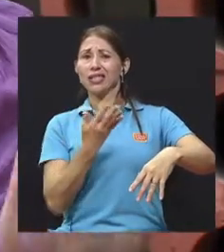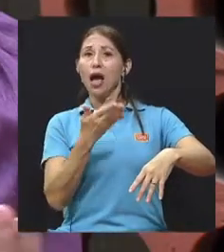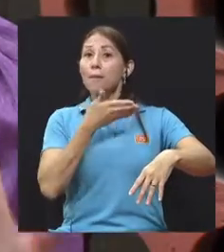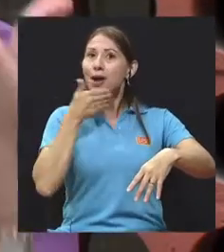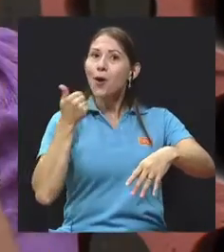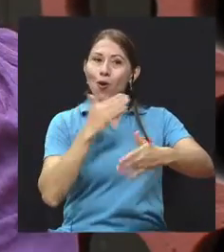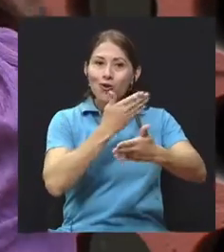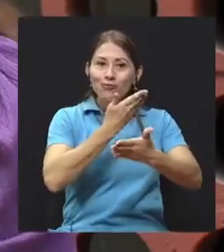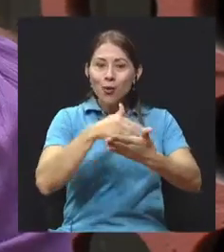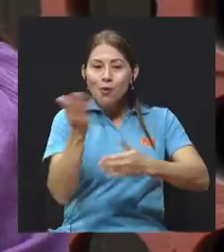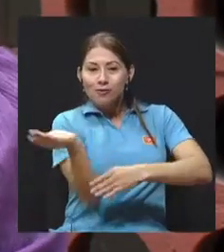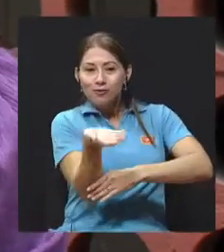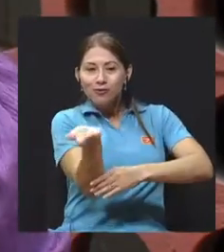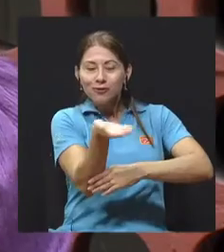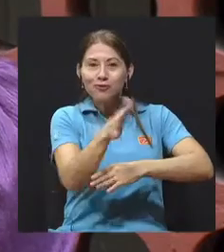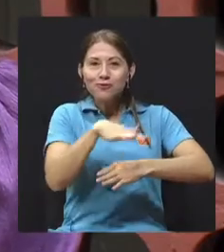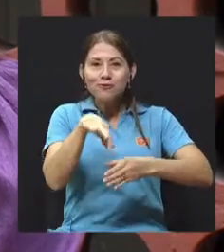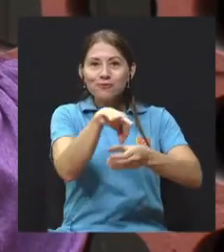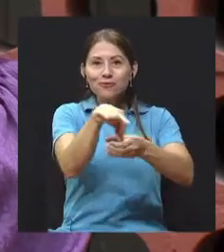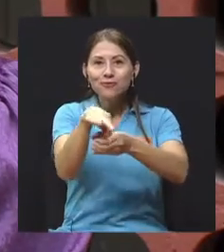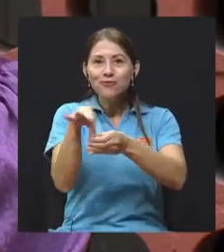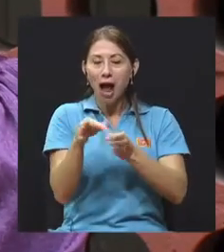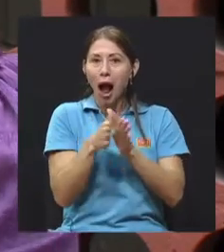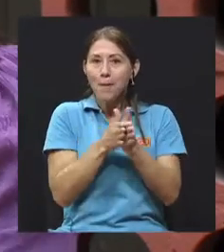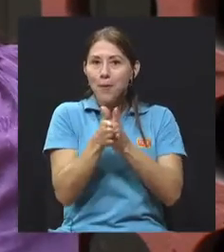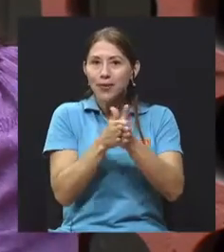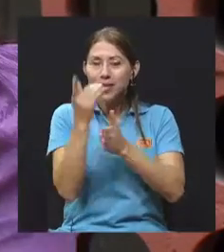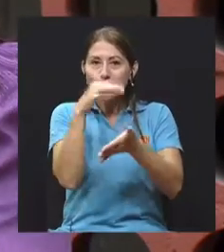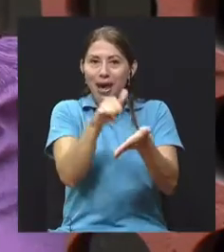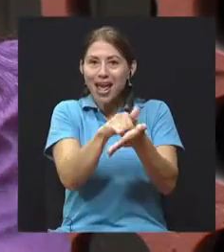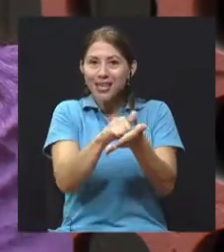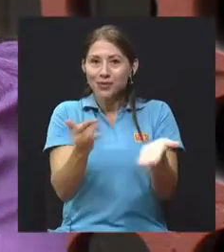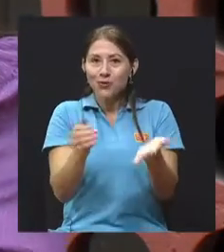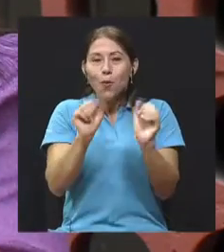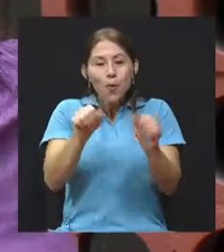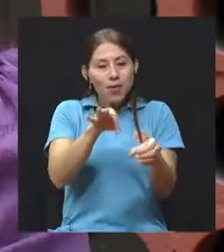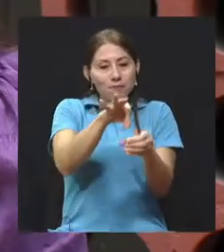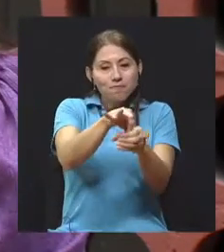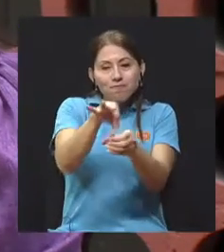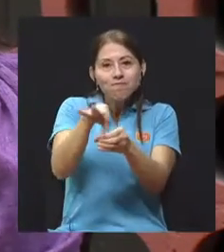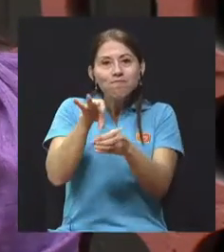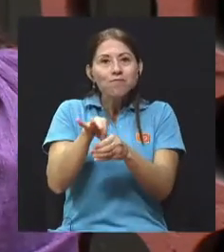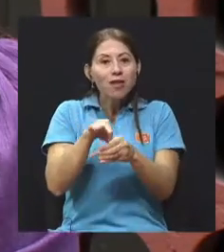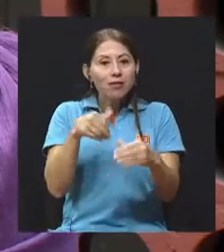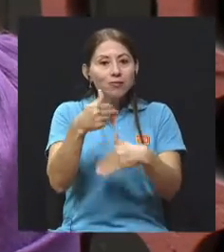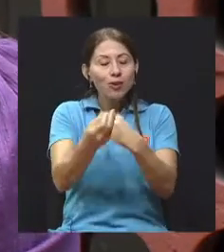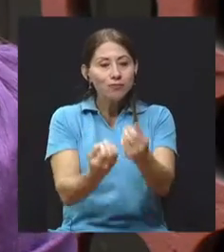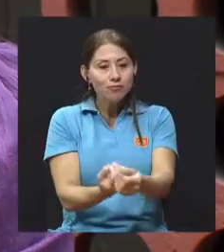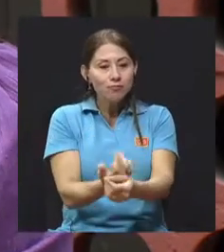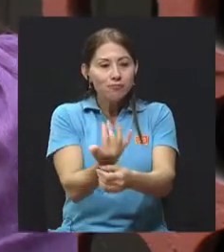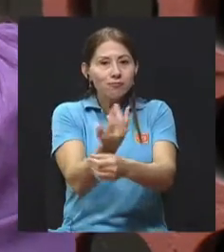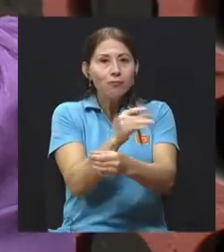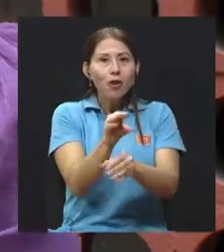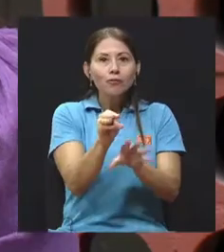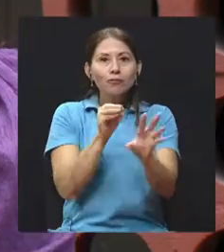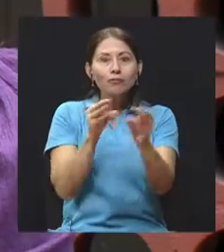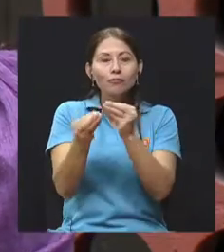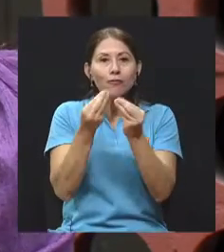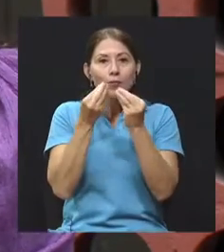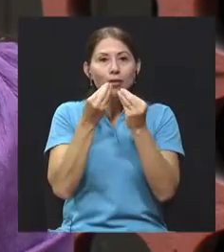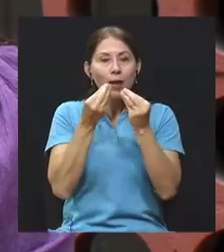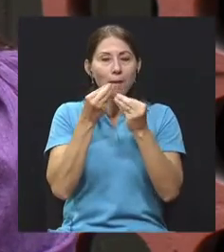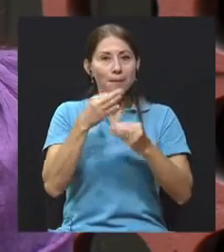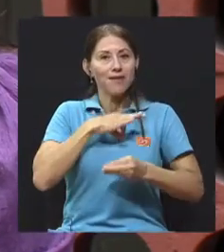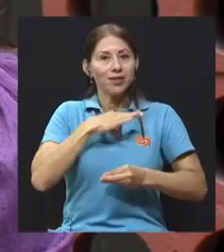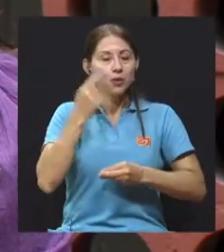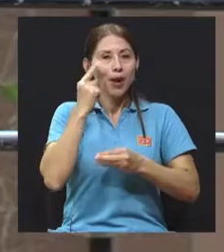más bien aprovechar para esto, como usted mencionaba, don Luis, tener ahí esa huertita, cultivar los alimentos que al fin de cuentas es beneficio para